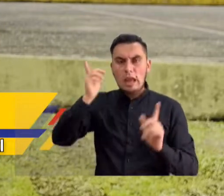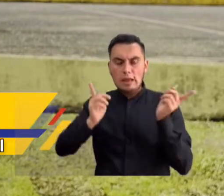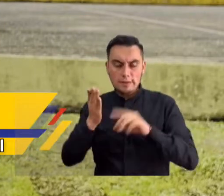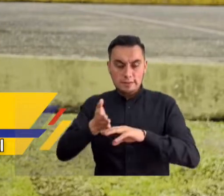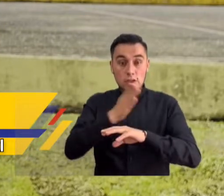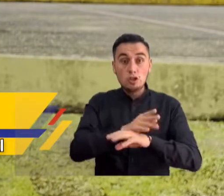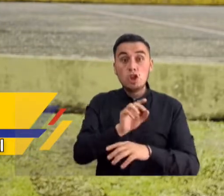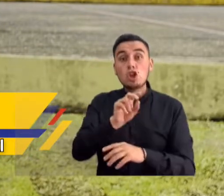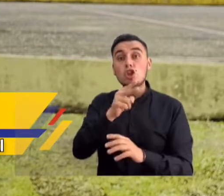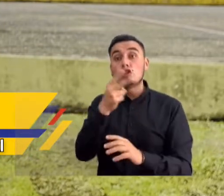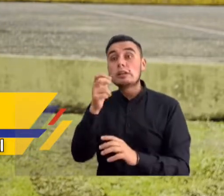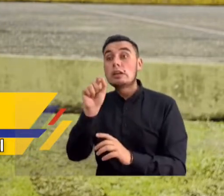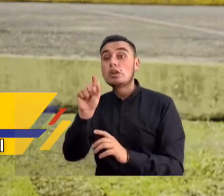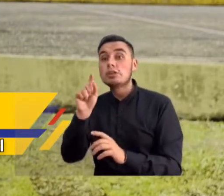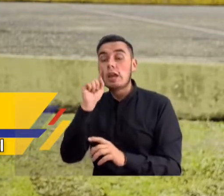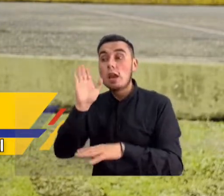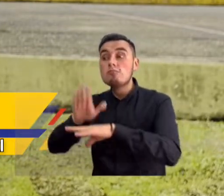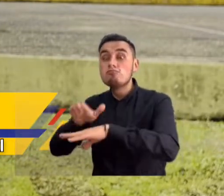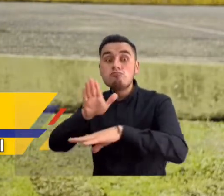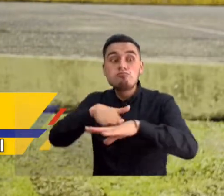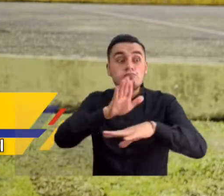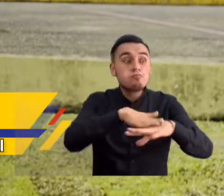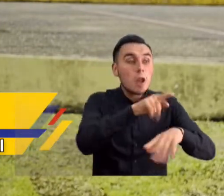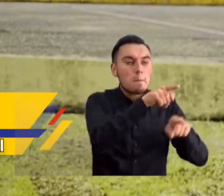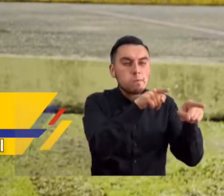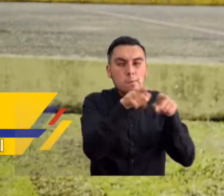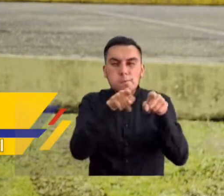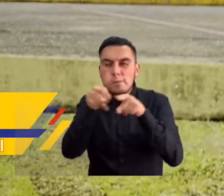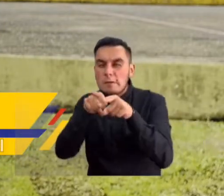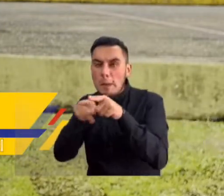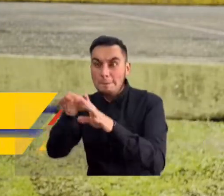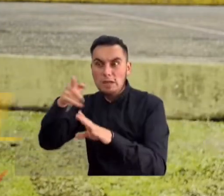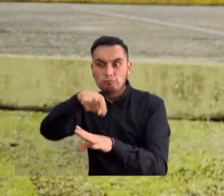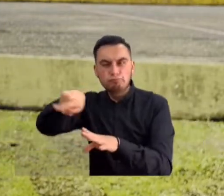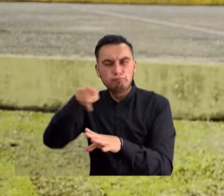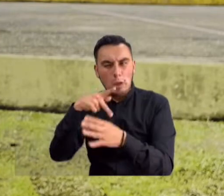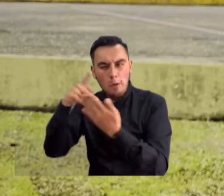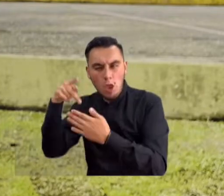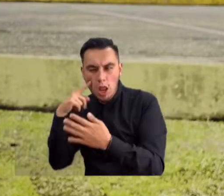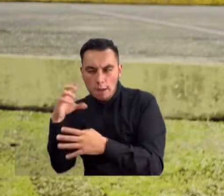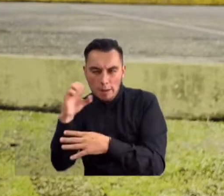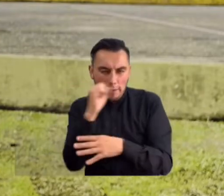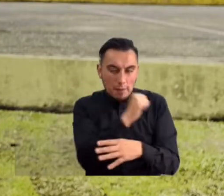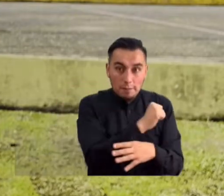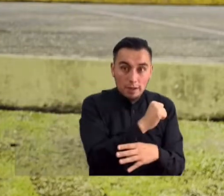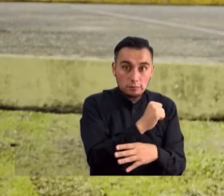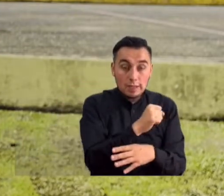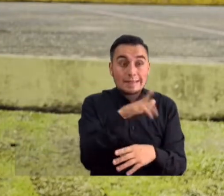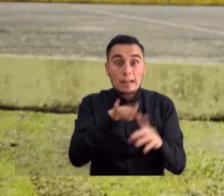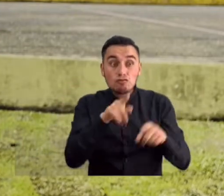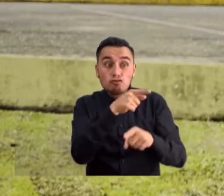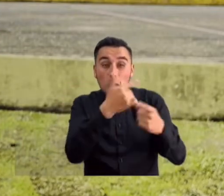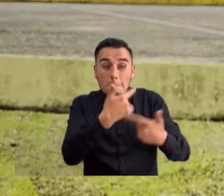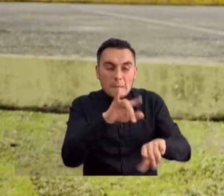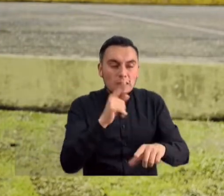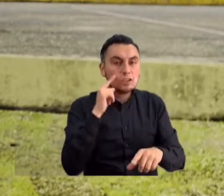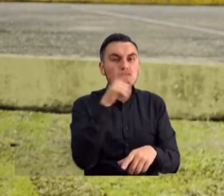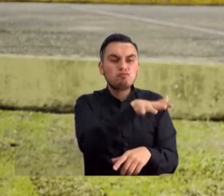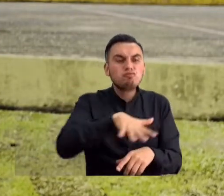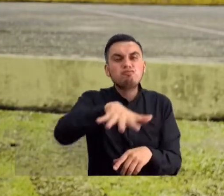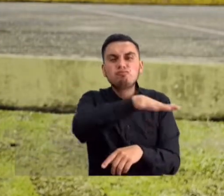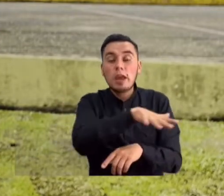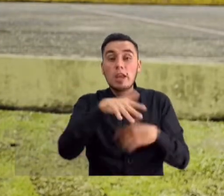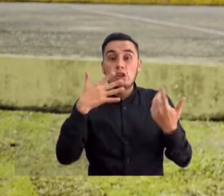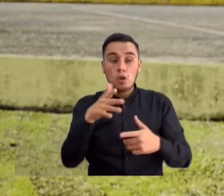211 alertas en más de 480 proyectos de regalías. El mayor número de proyectos con alertas se